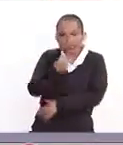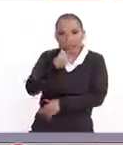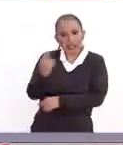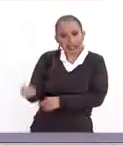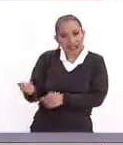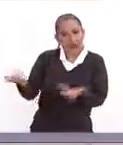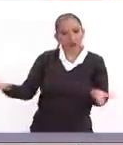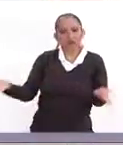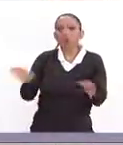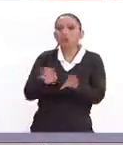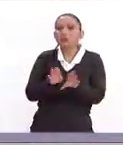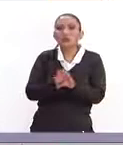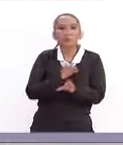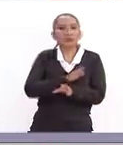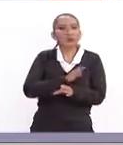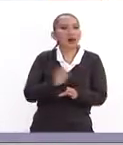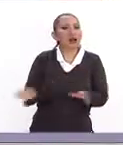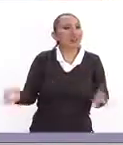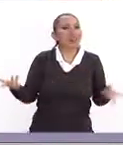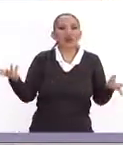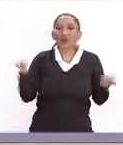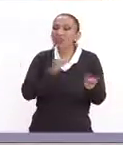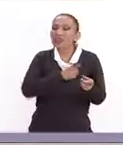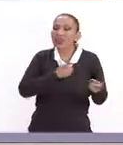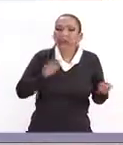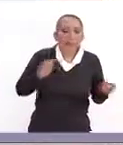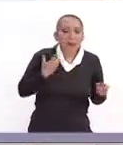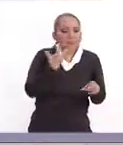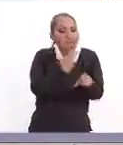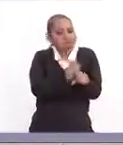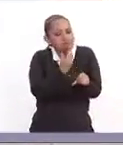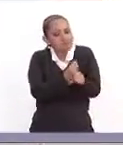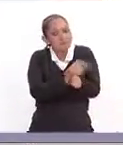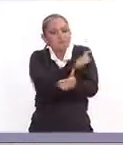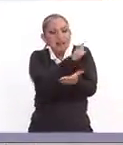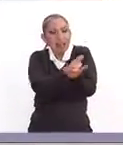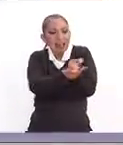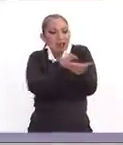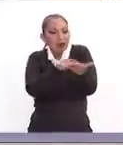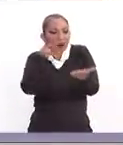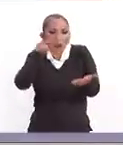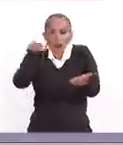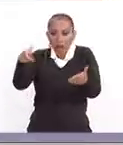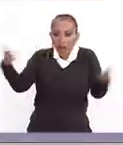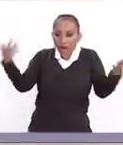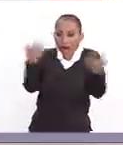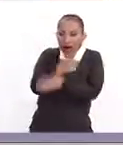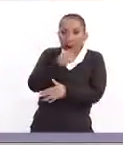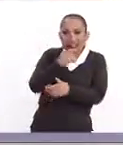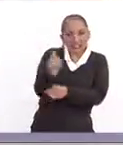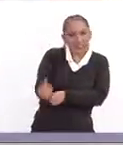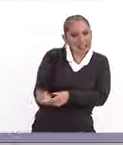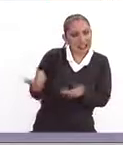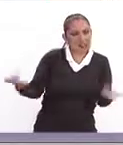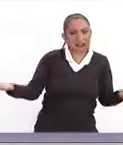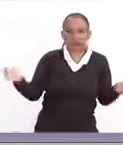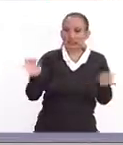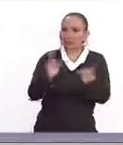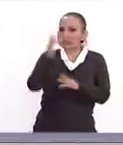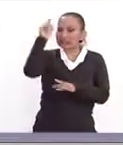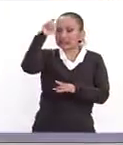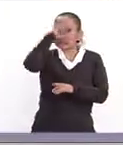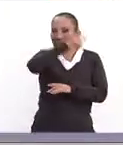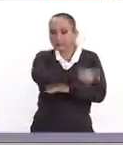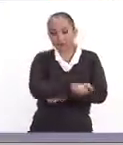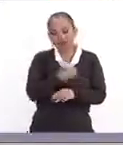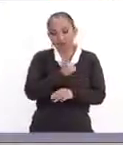¿Cómo se podría o cómo se tendrían que adecuar las leyes cuando vemos este tipo de casos y,